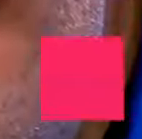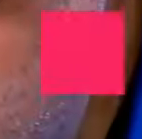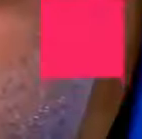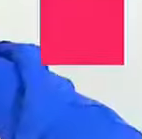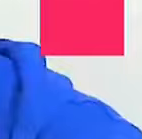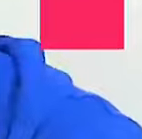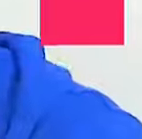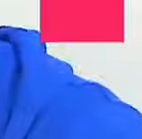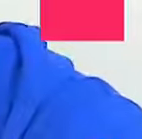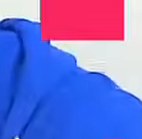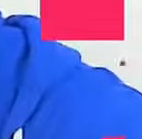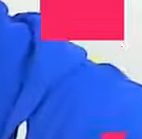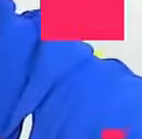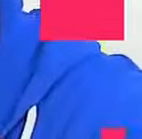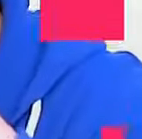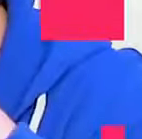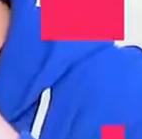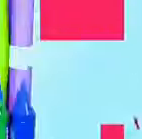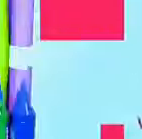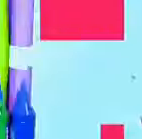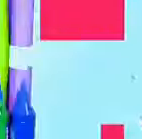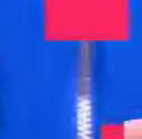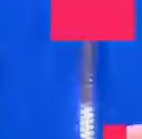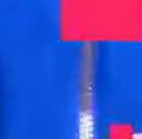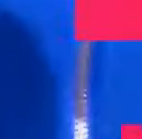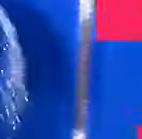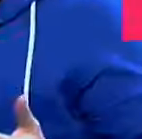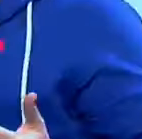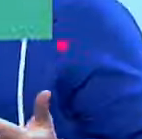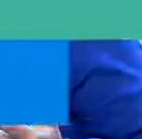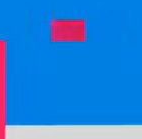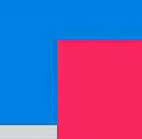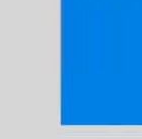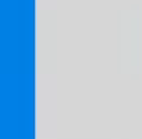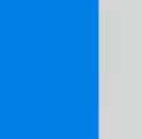A continuación, el asombroso mundo de George.